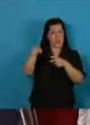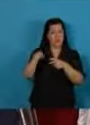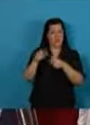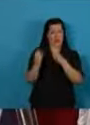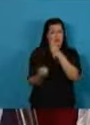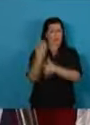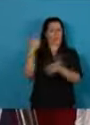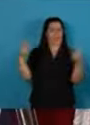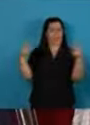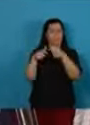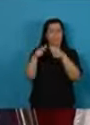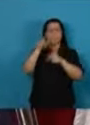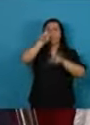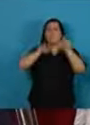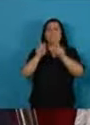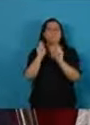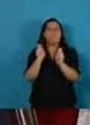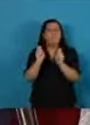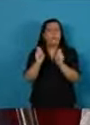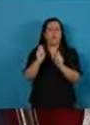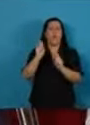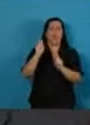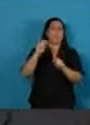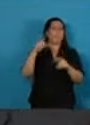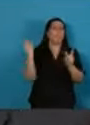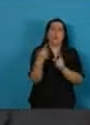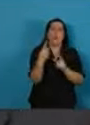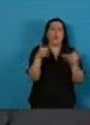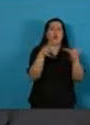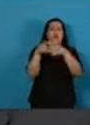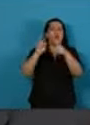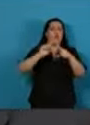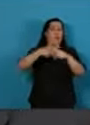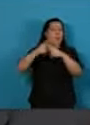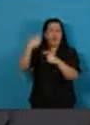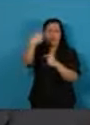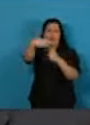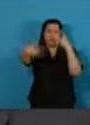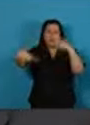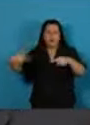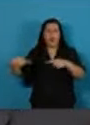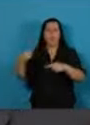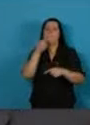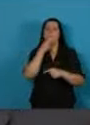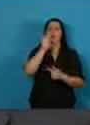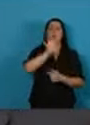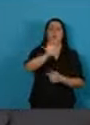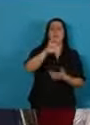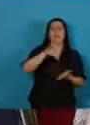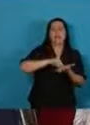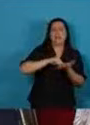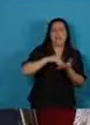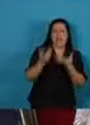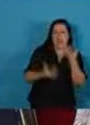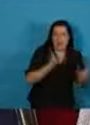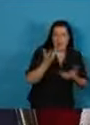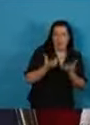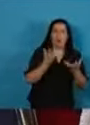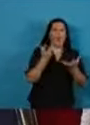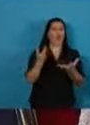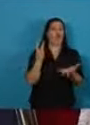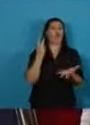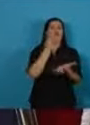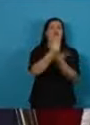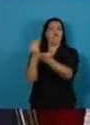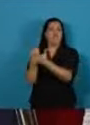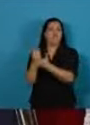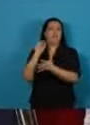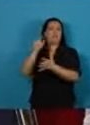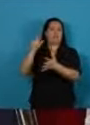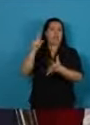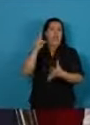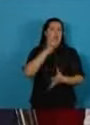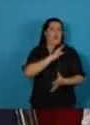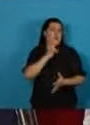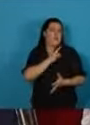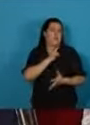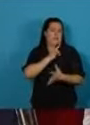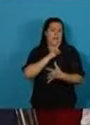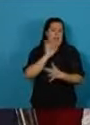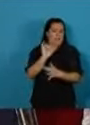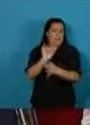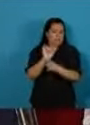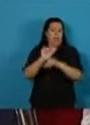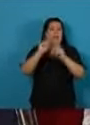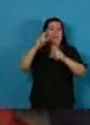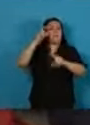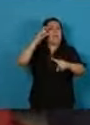tengan participación todas las fuerzas políticas, la provincia de Tierra del Fuego, representantes del mundo académico y de los